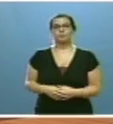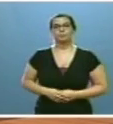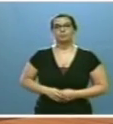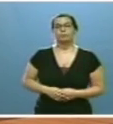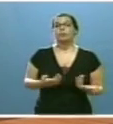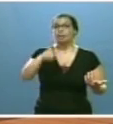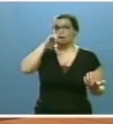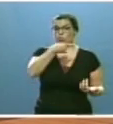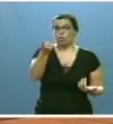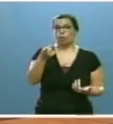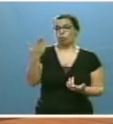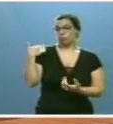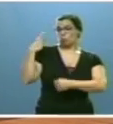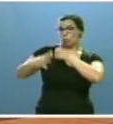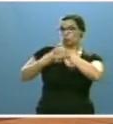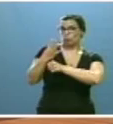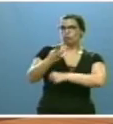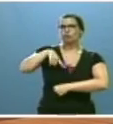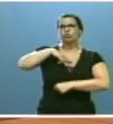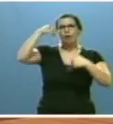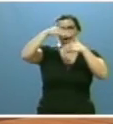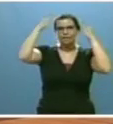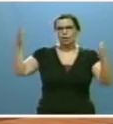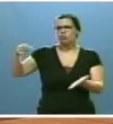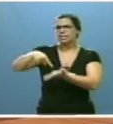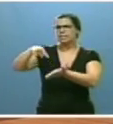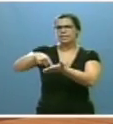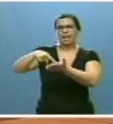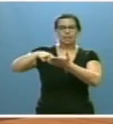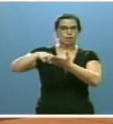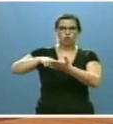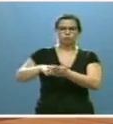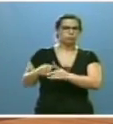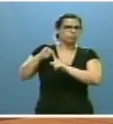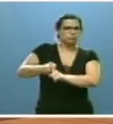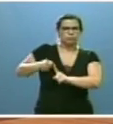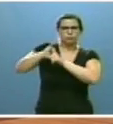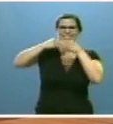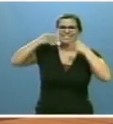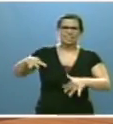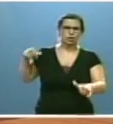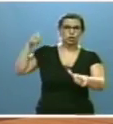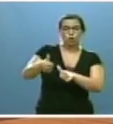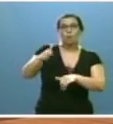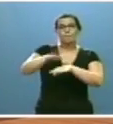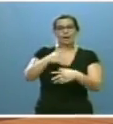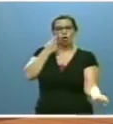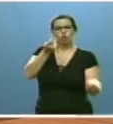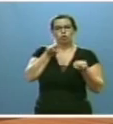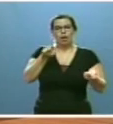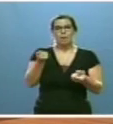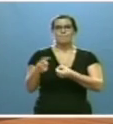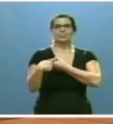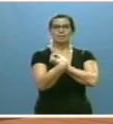cómo en la legislatura pasada atendimos la reivindicación histórica de regular la participación de las entidades locales